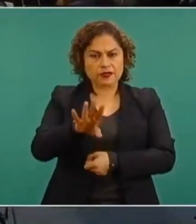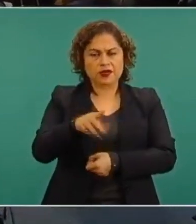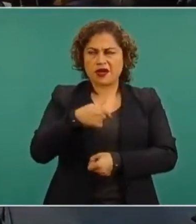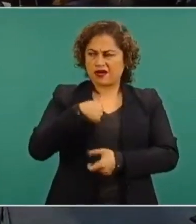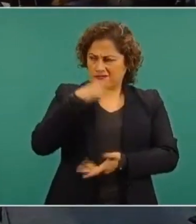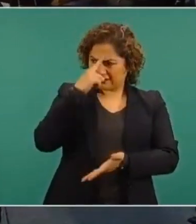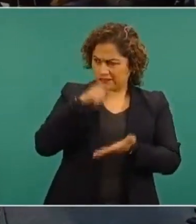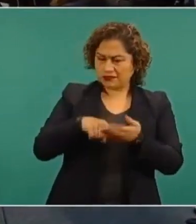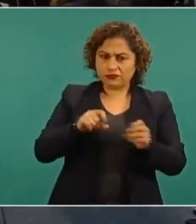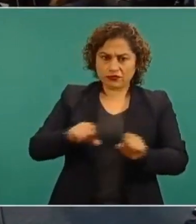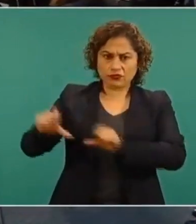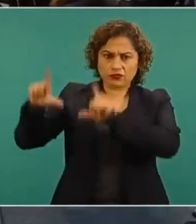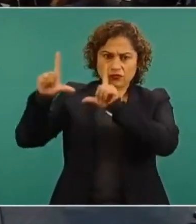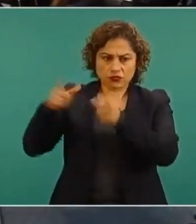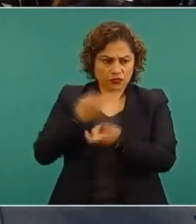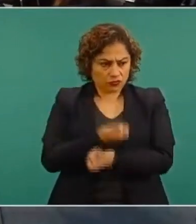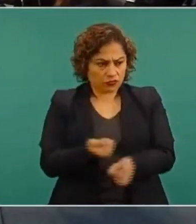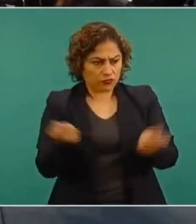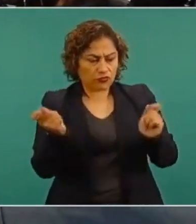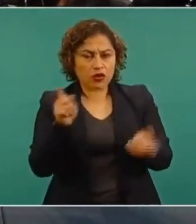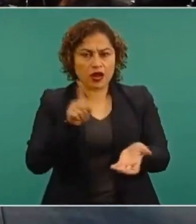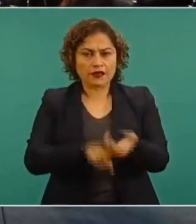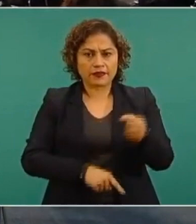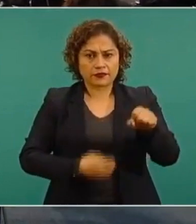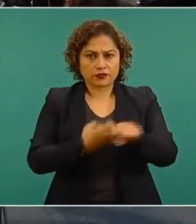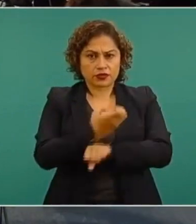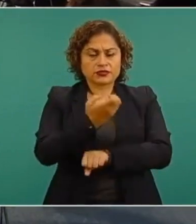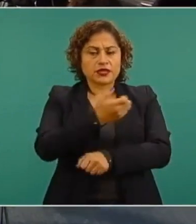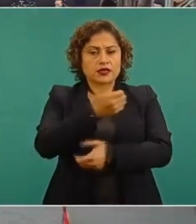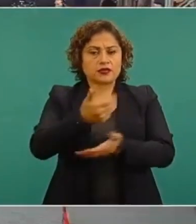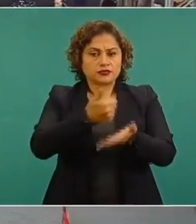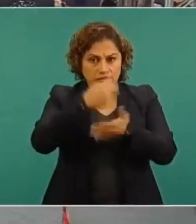diapositiva ya de la distribución estatal, se la muestro.